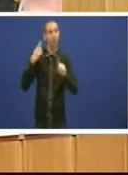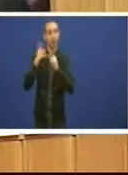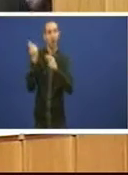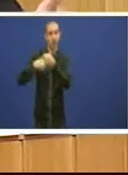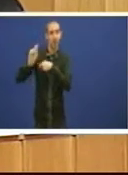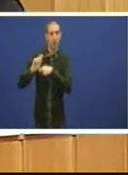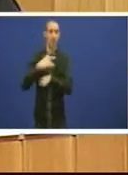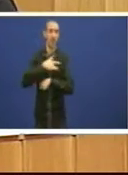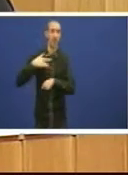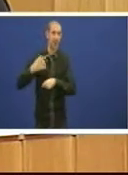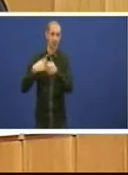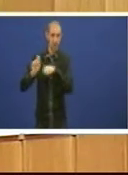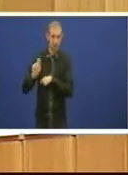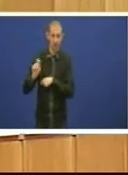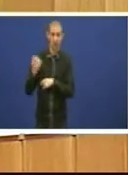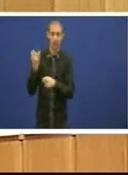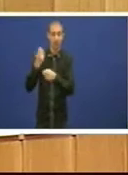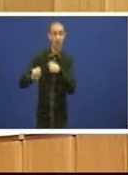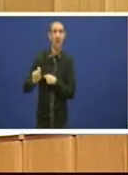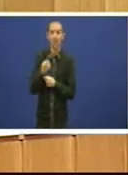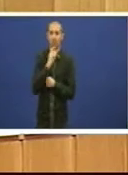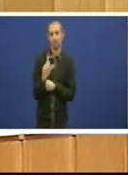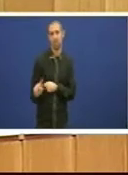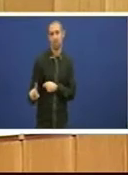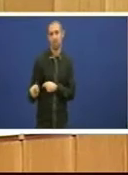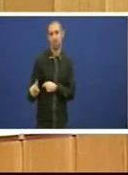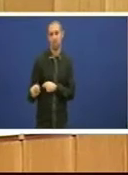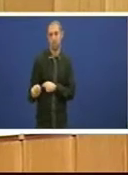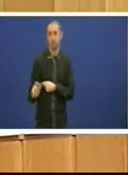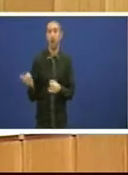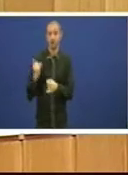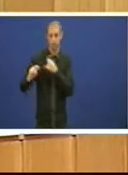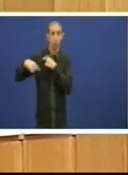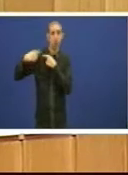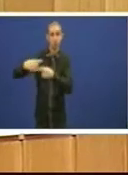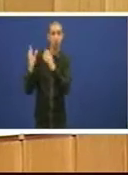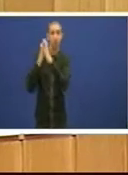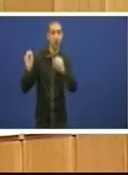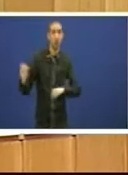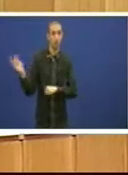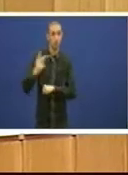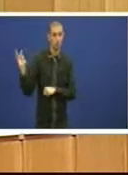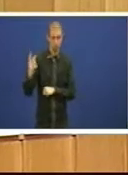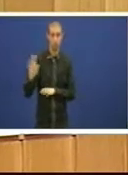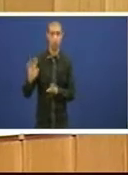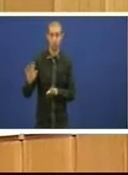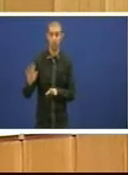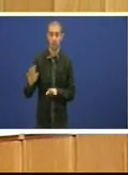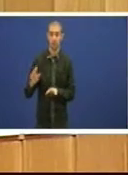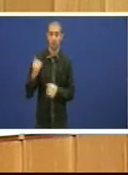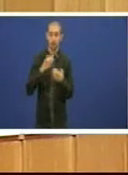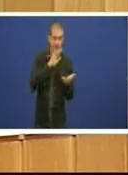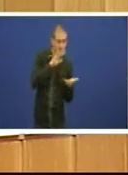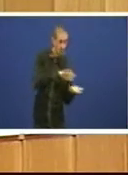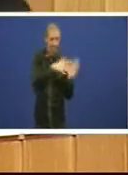Caixas e de vendelas ademais a prezo de saldo. Esta é a consecuência da bancarización sobre a obra social de Nova